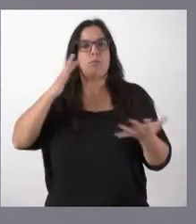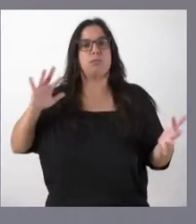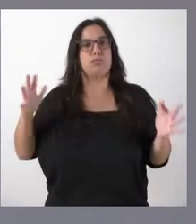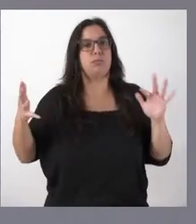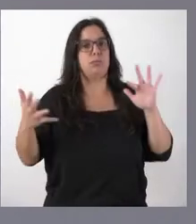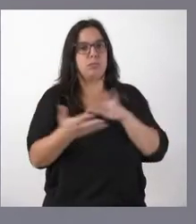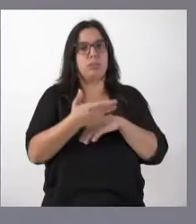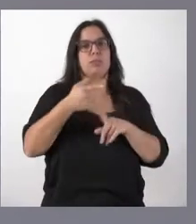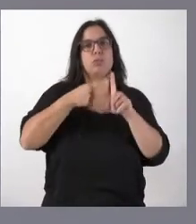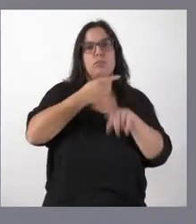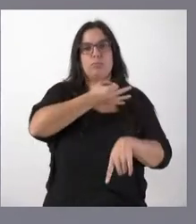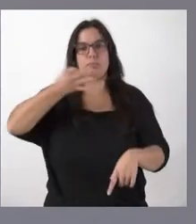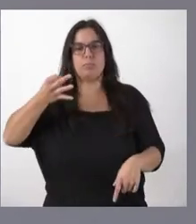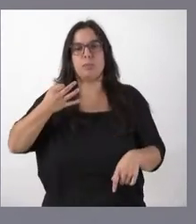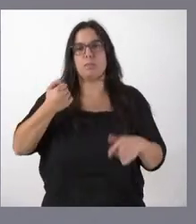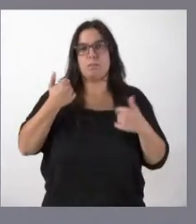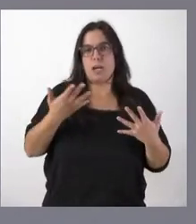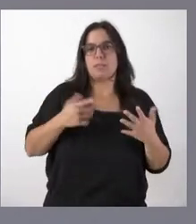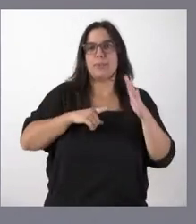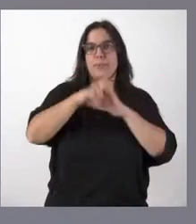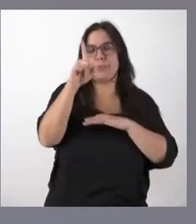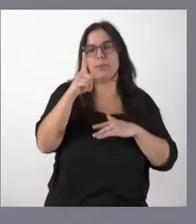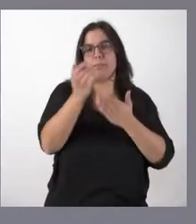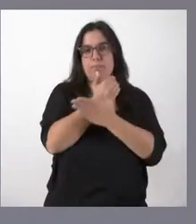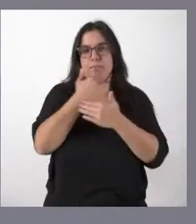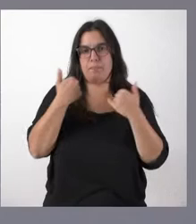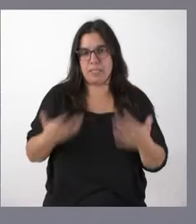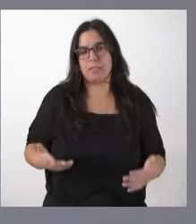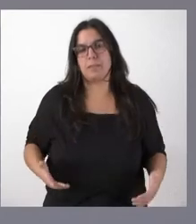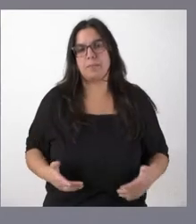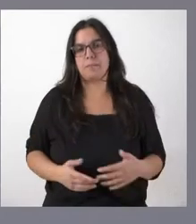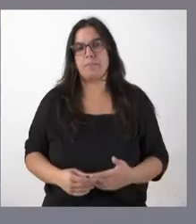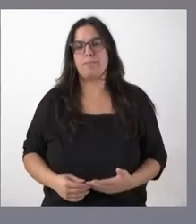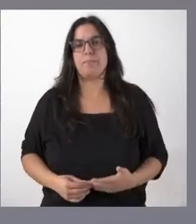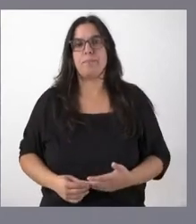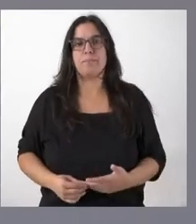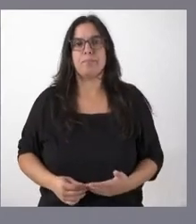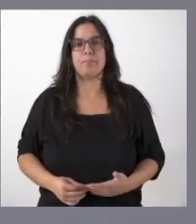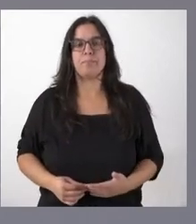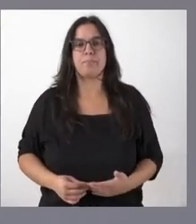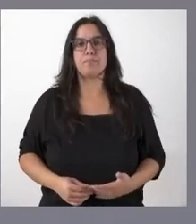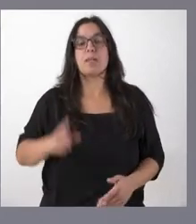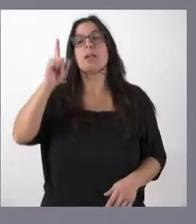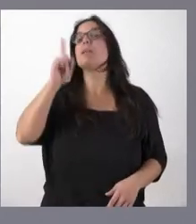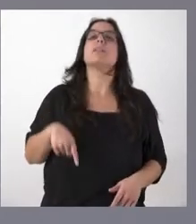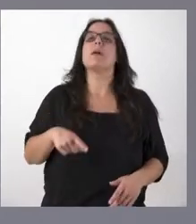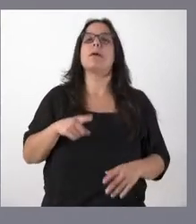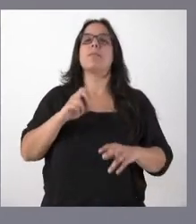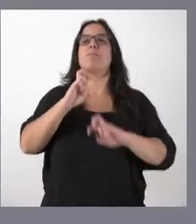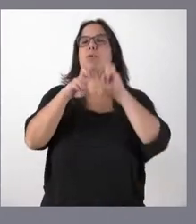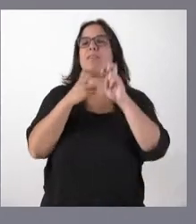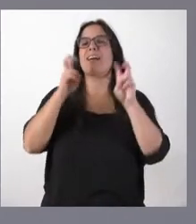más eficientes, más viables y más rentables desde el punto de vista económico. También se establecen modificaciones respecto